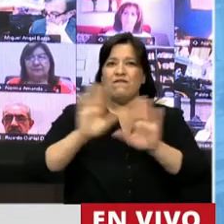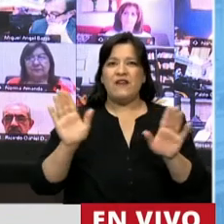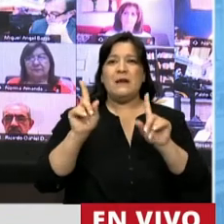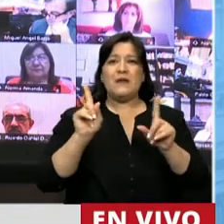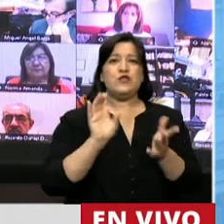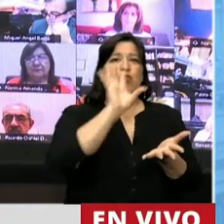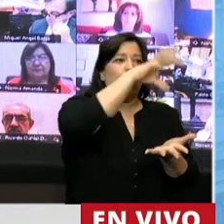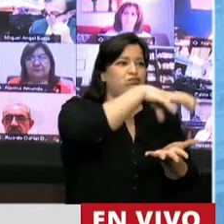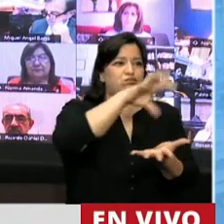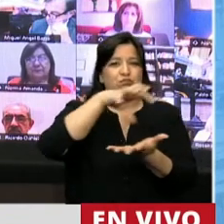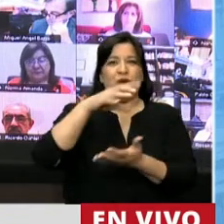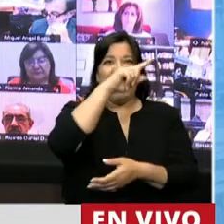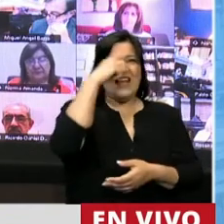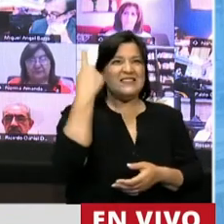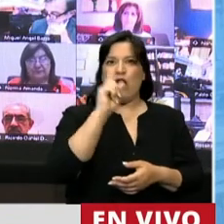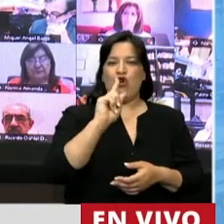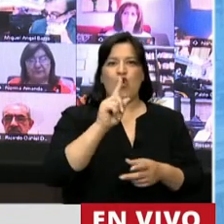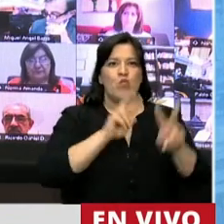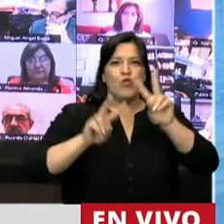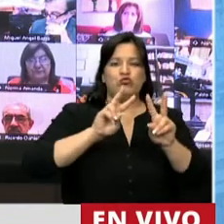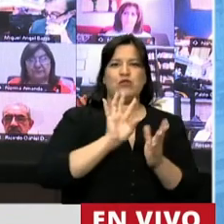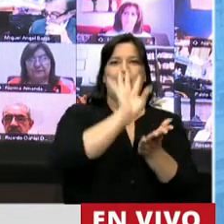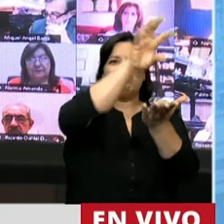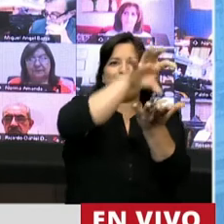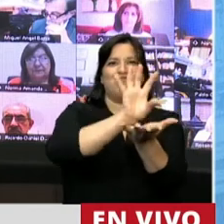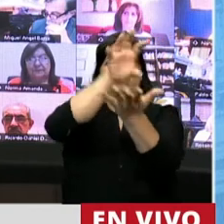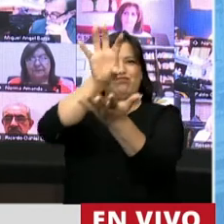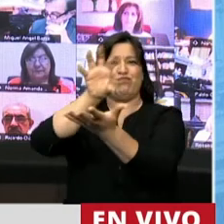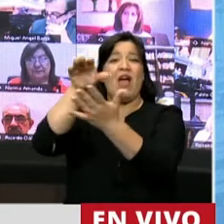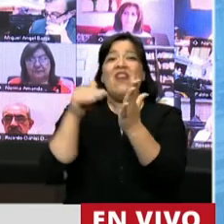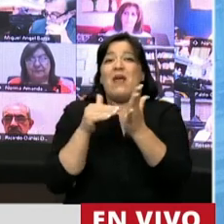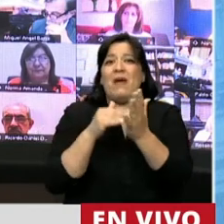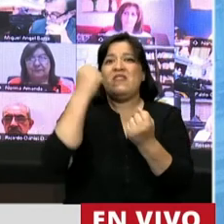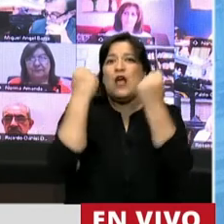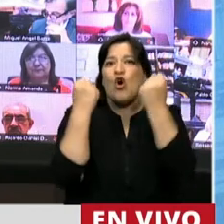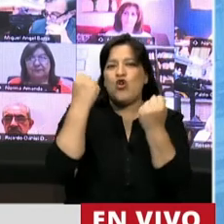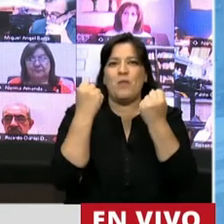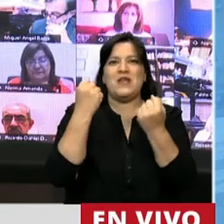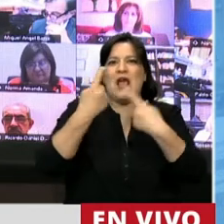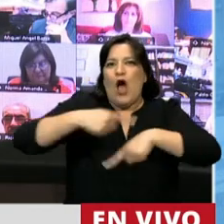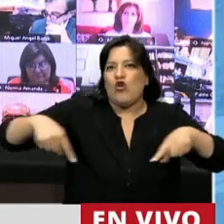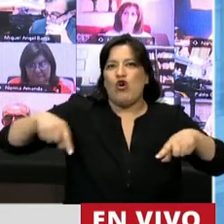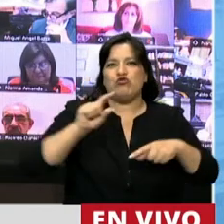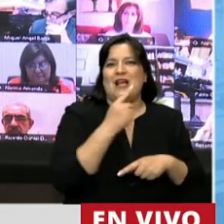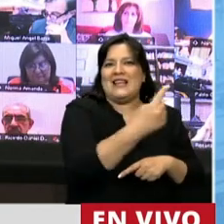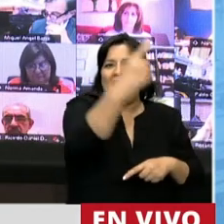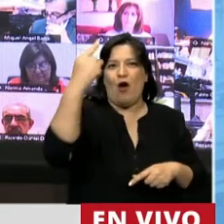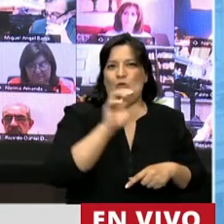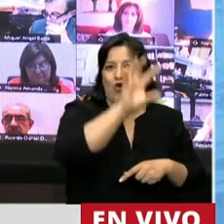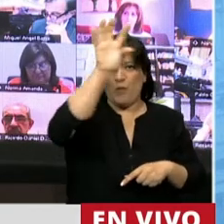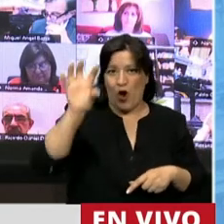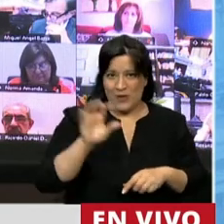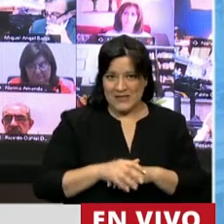organismos del Estado en función de las economías y recursos de cada territorio. Estamos ante un proyecto que